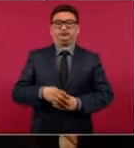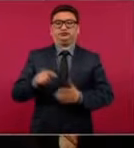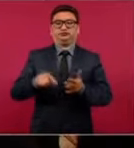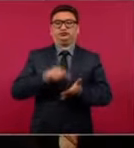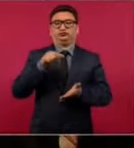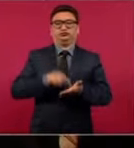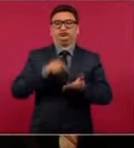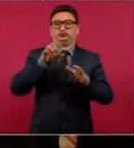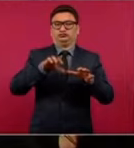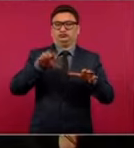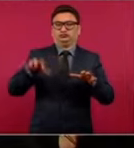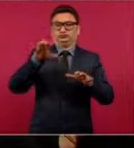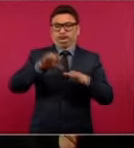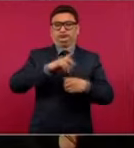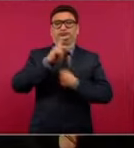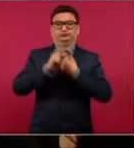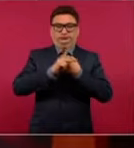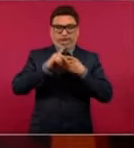en el país,